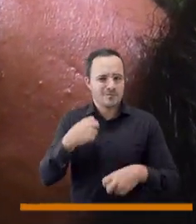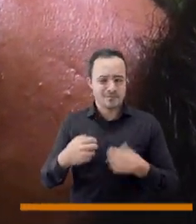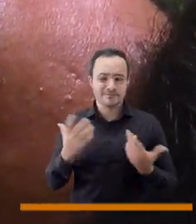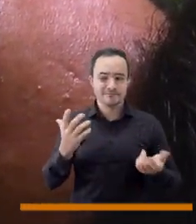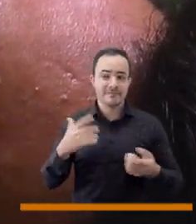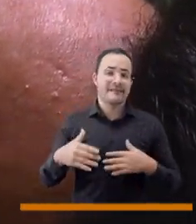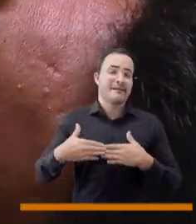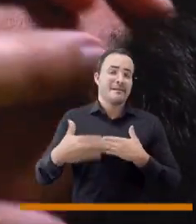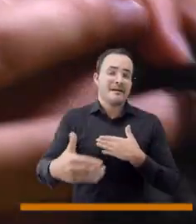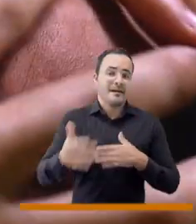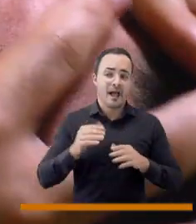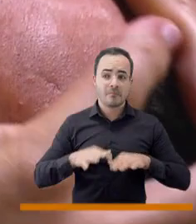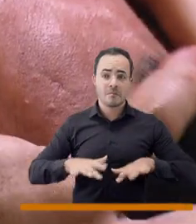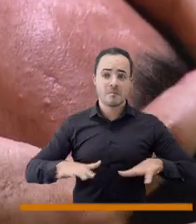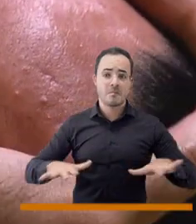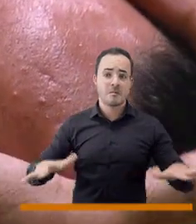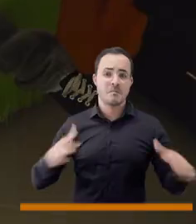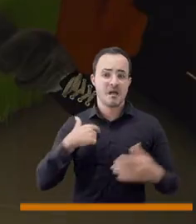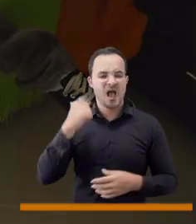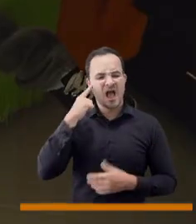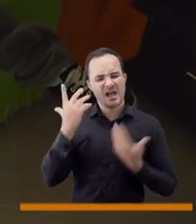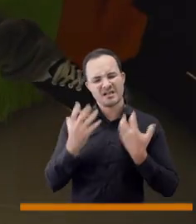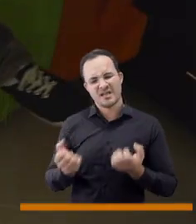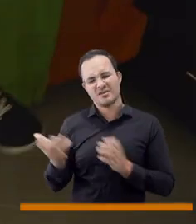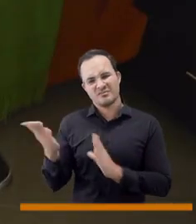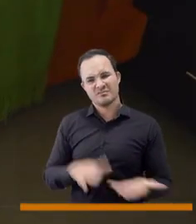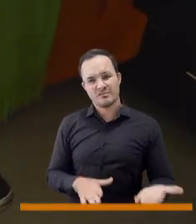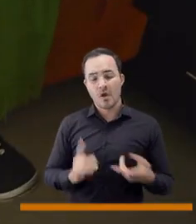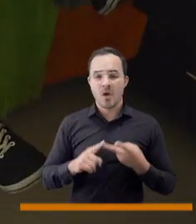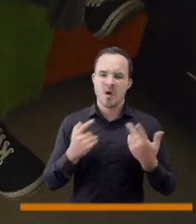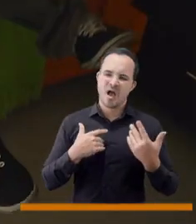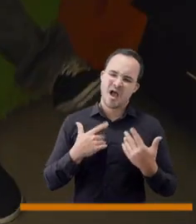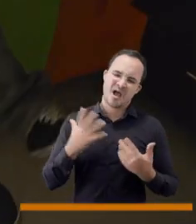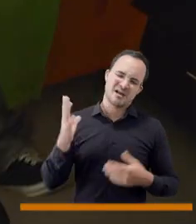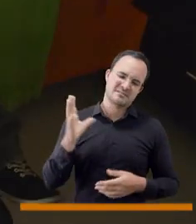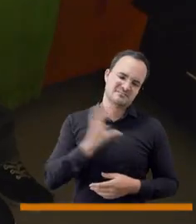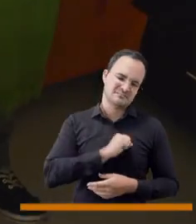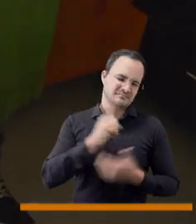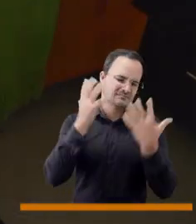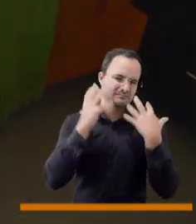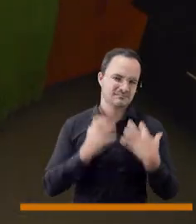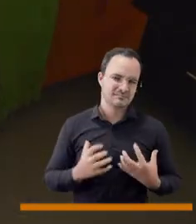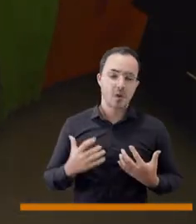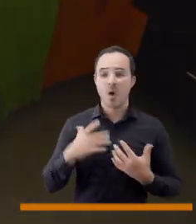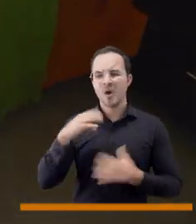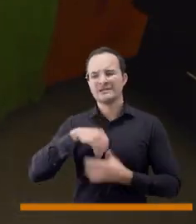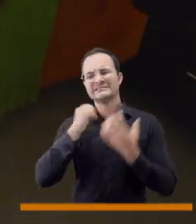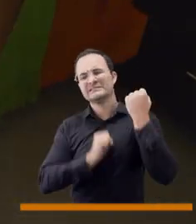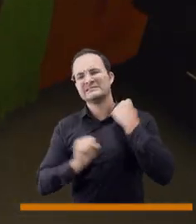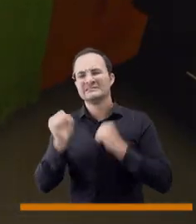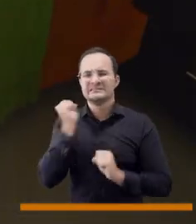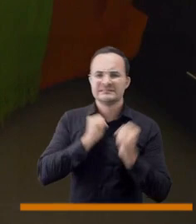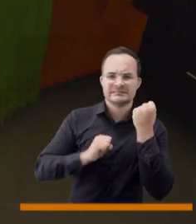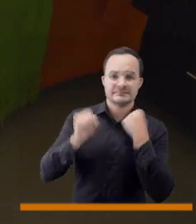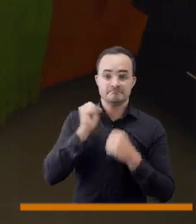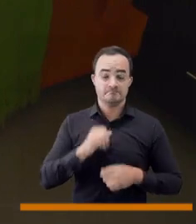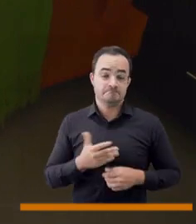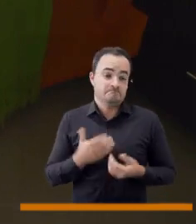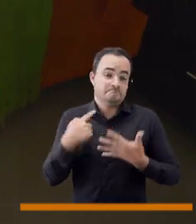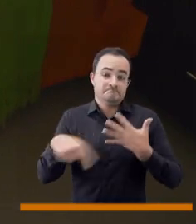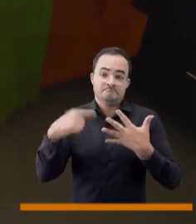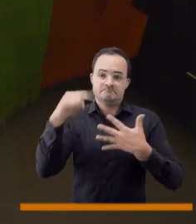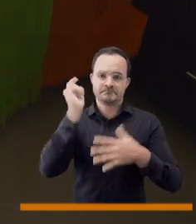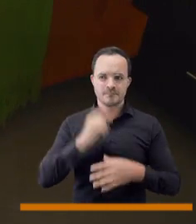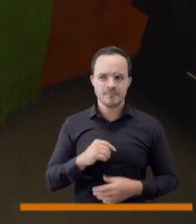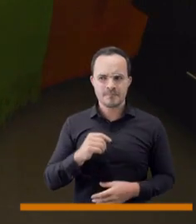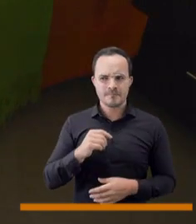pues va terminando en que las personas tengan ideación suicida, a que sufran de depresión, de ansiedad. Y ese indicador